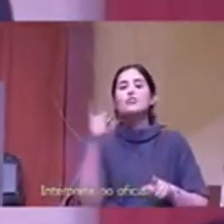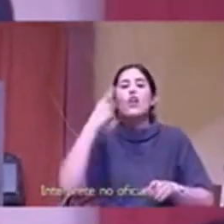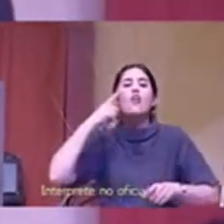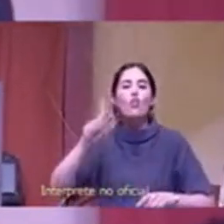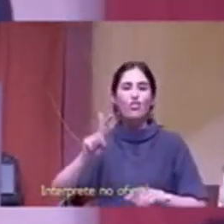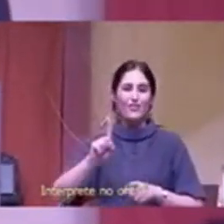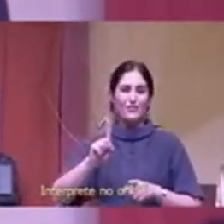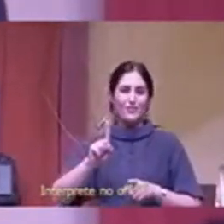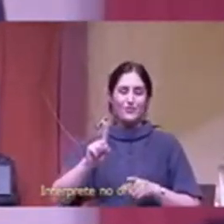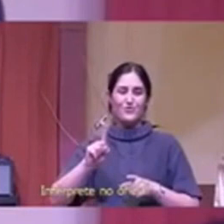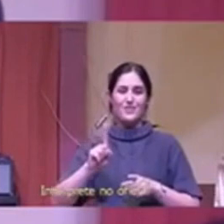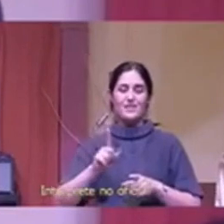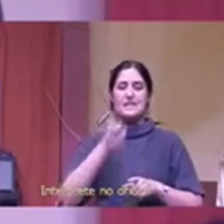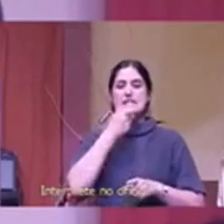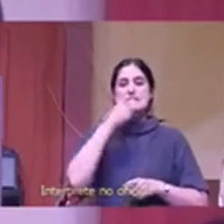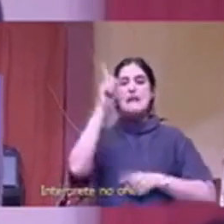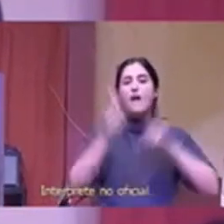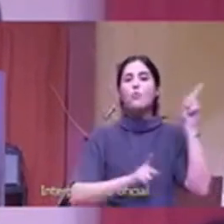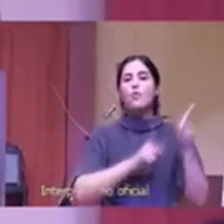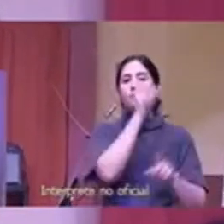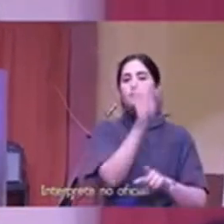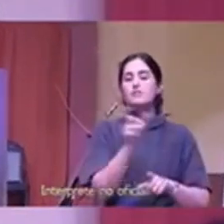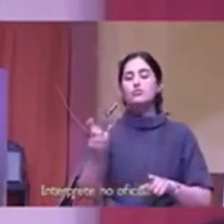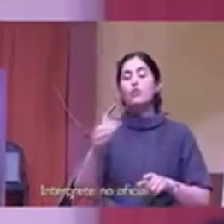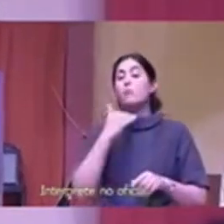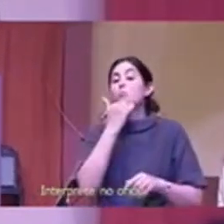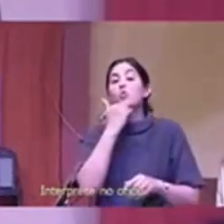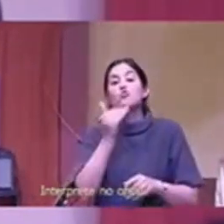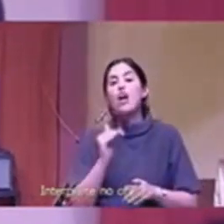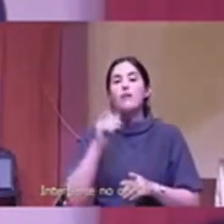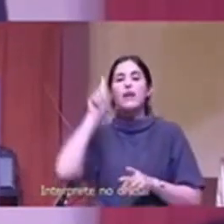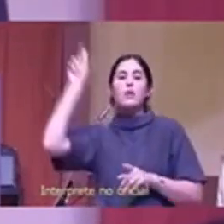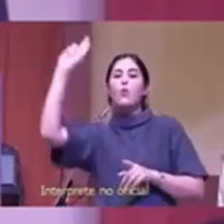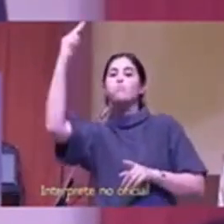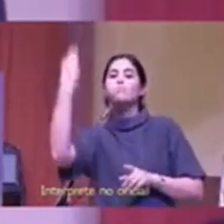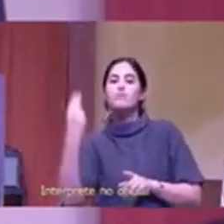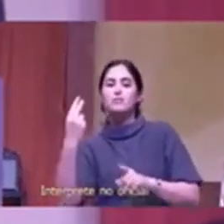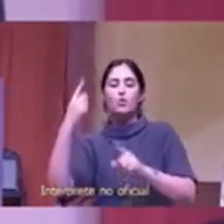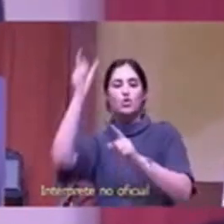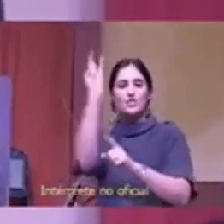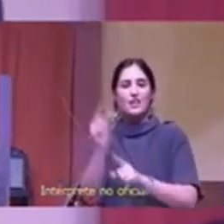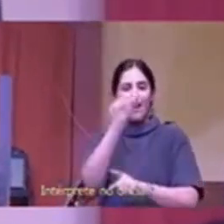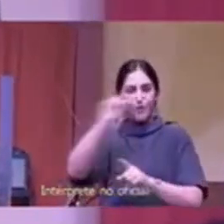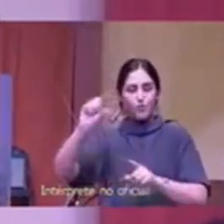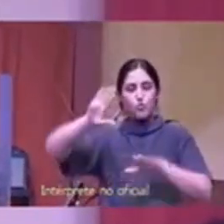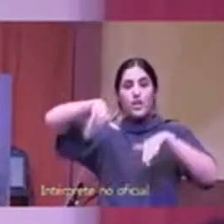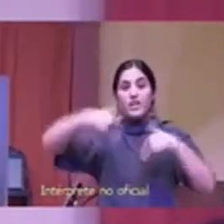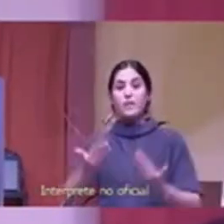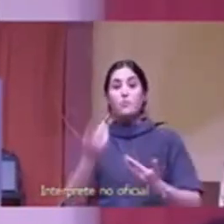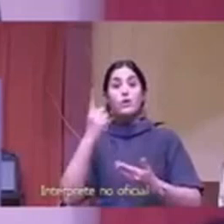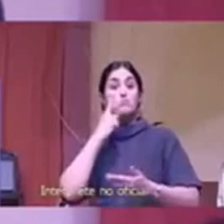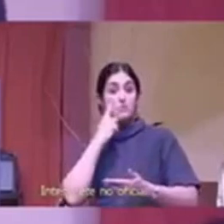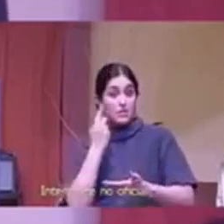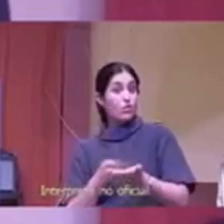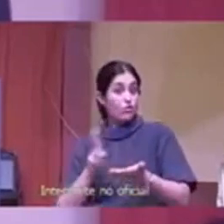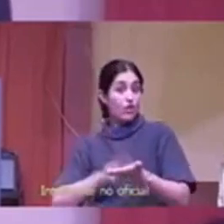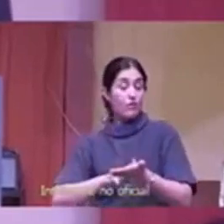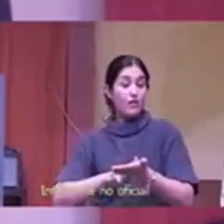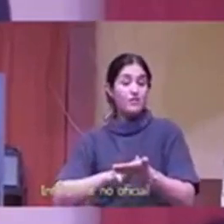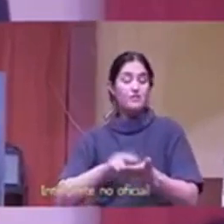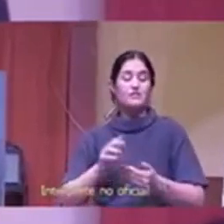que todavía no sabe que Jesús murió en la cruz y resucitó de la muerte por sus pecados